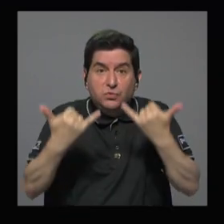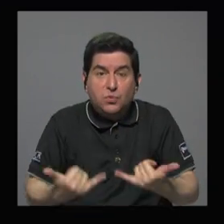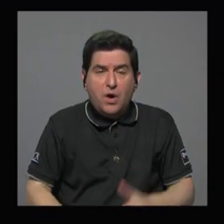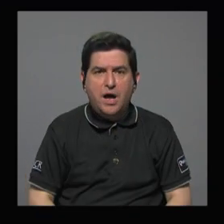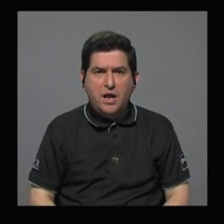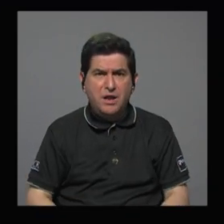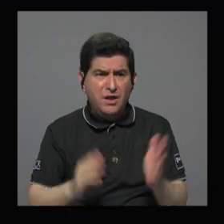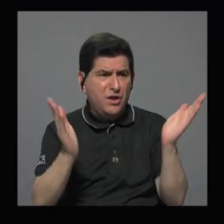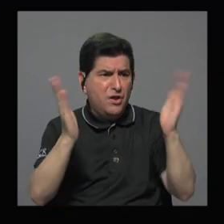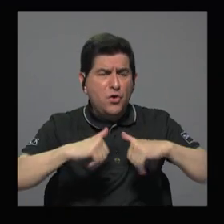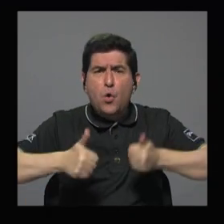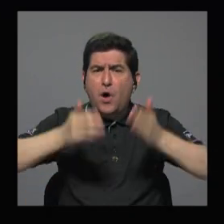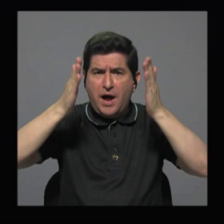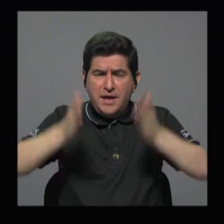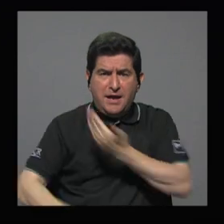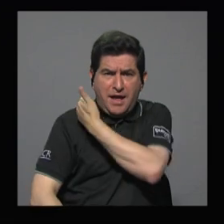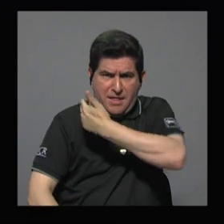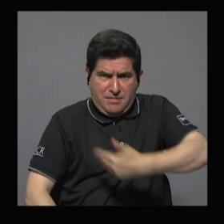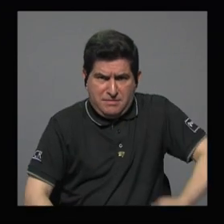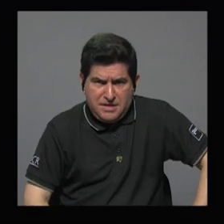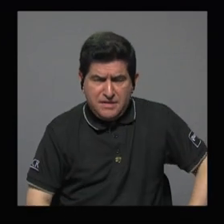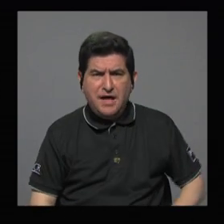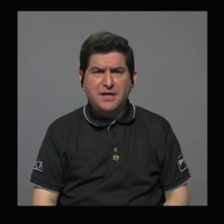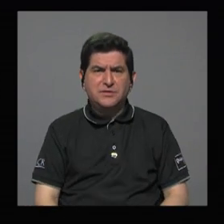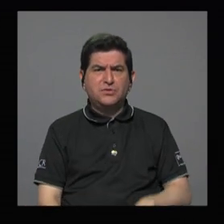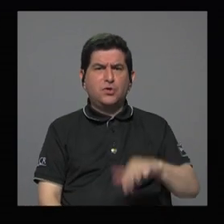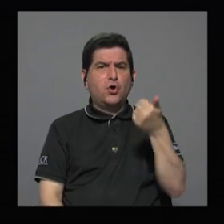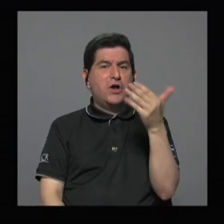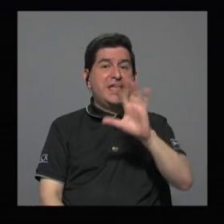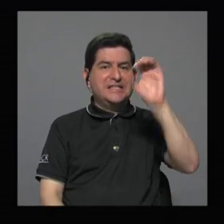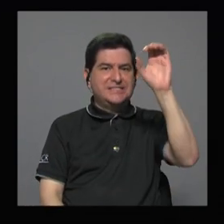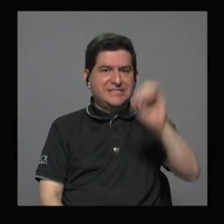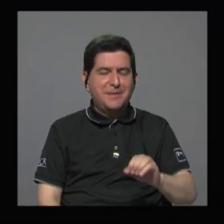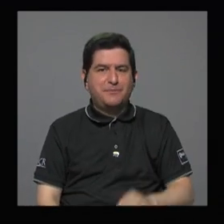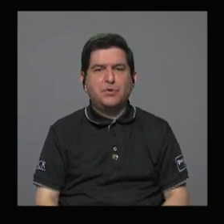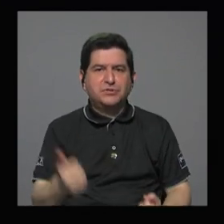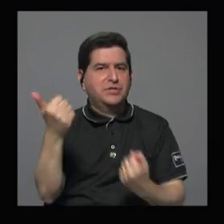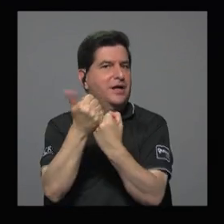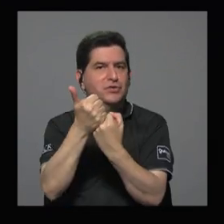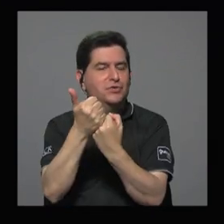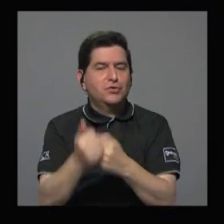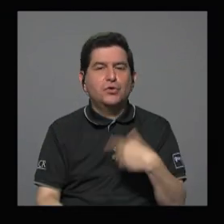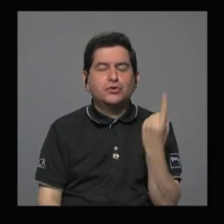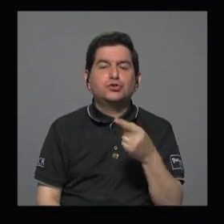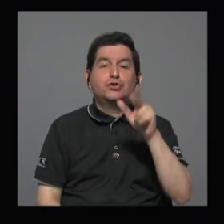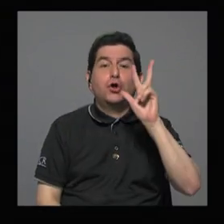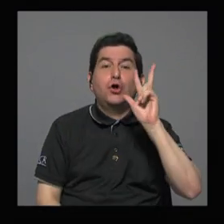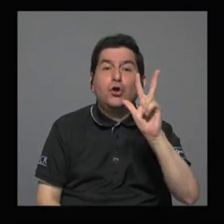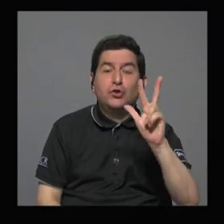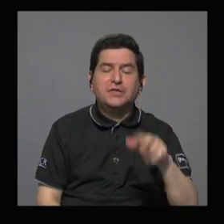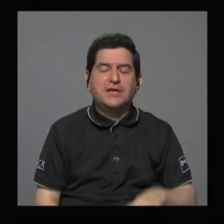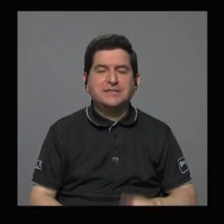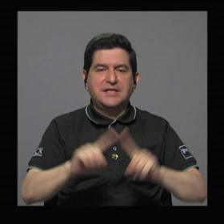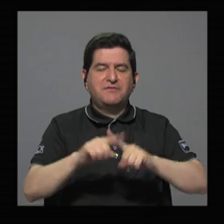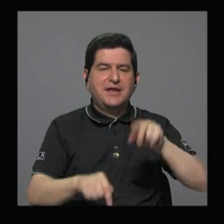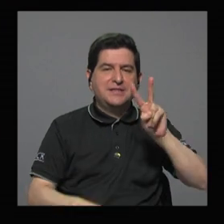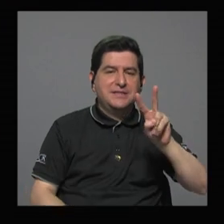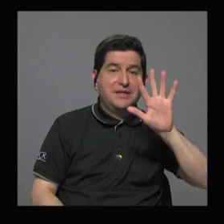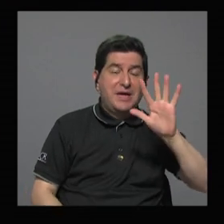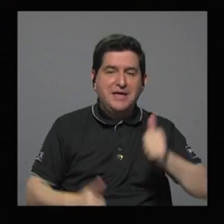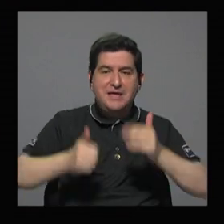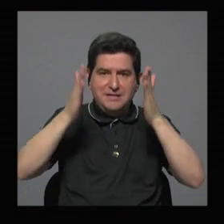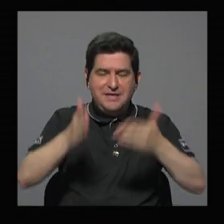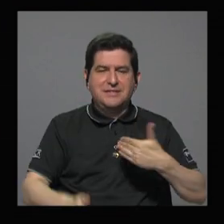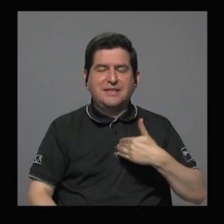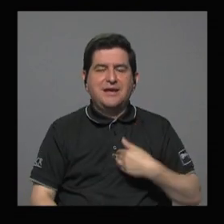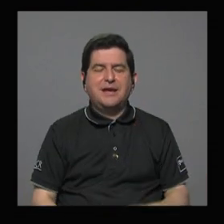ningún aspirante a la presidencia alcanza el 15% de respaldo y solo 3 de las 25 candidaturas